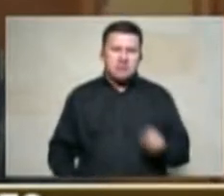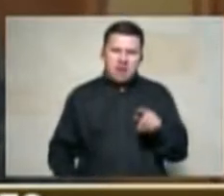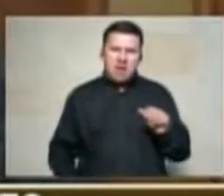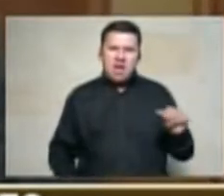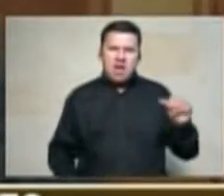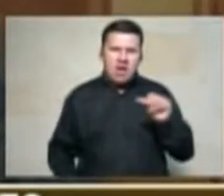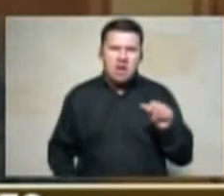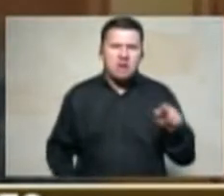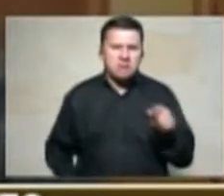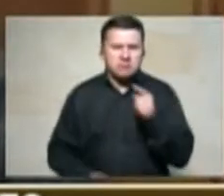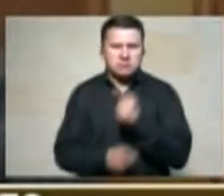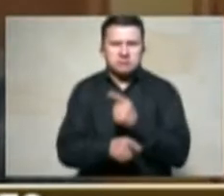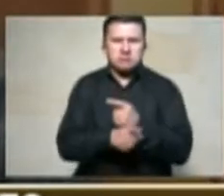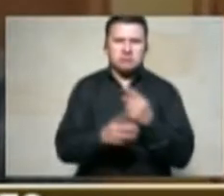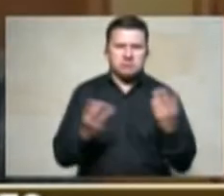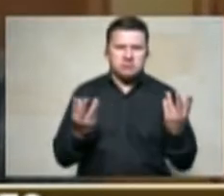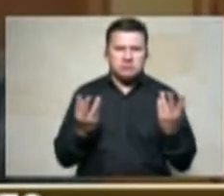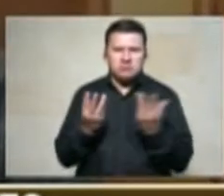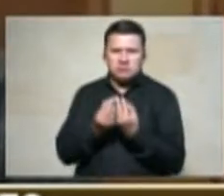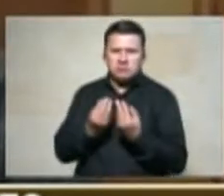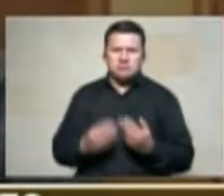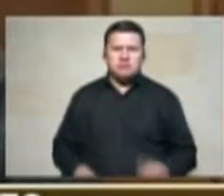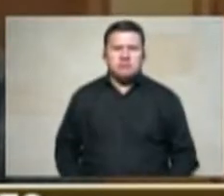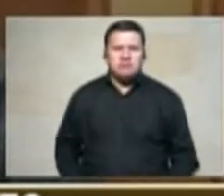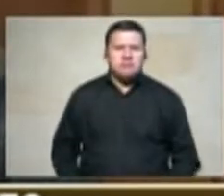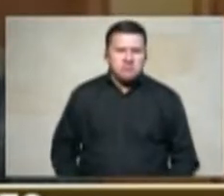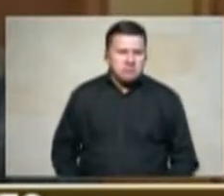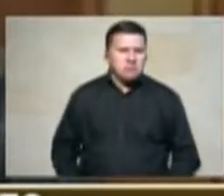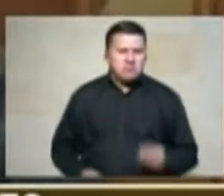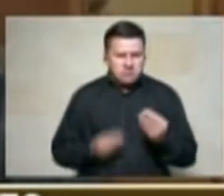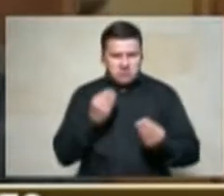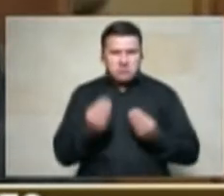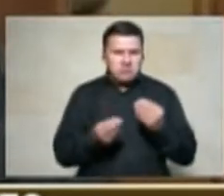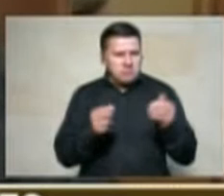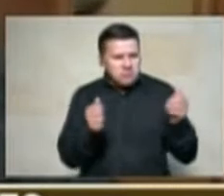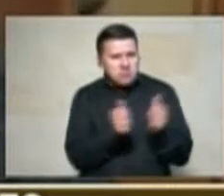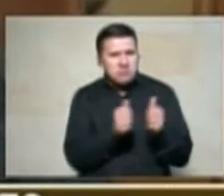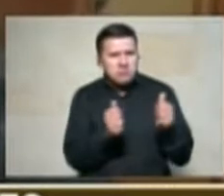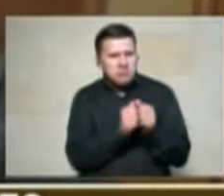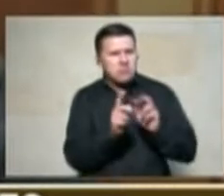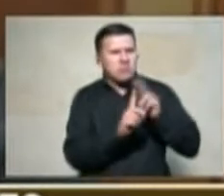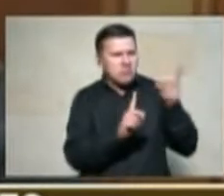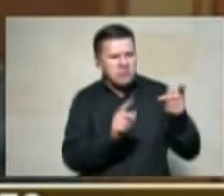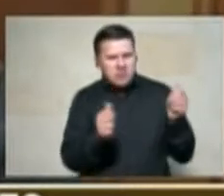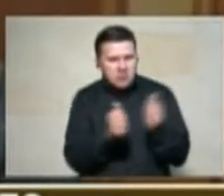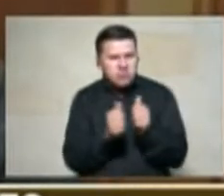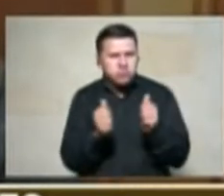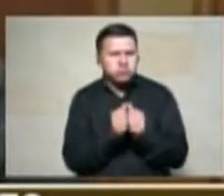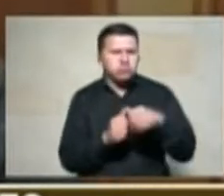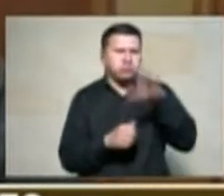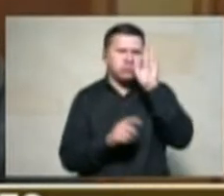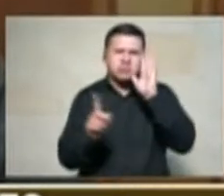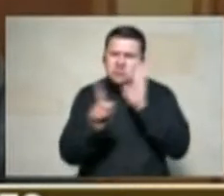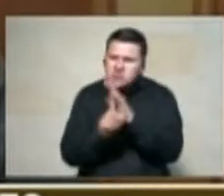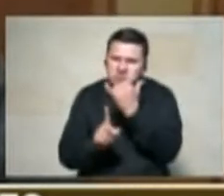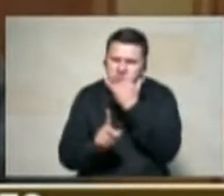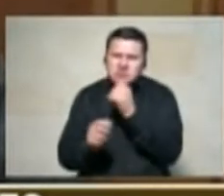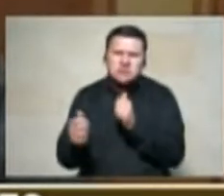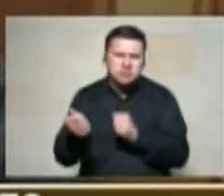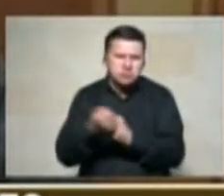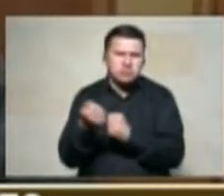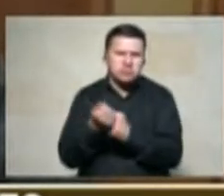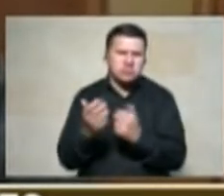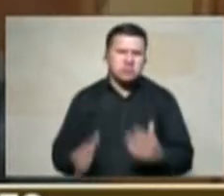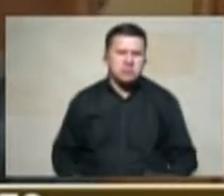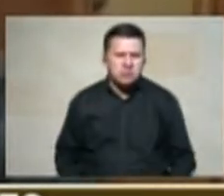han acompañado víctimas del despojo en escenarios penales